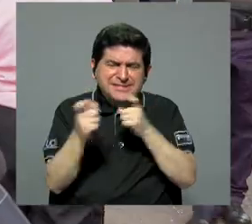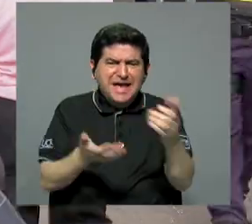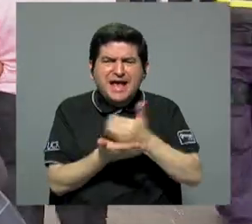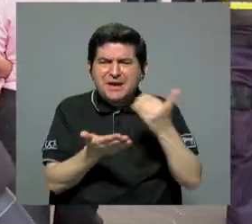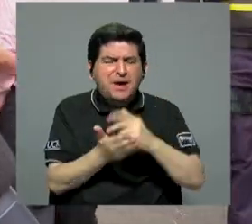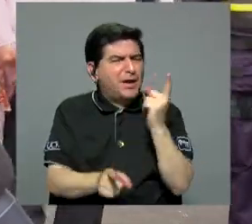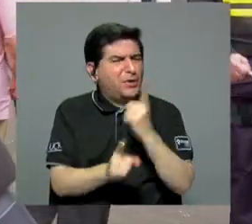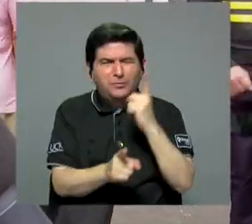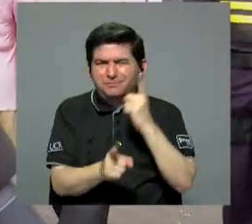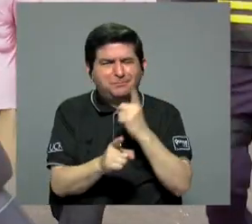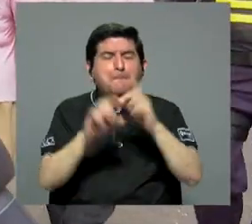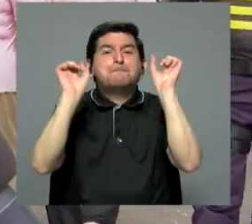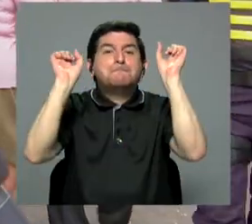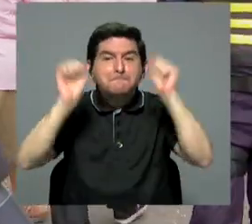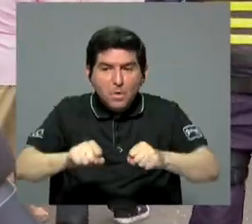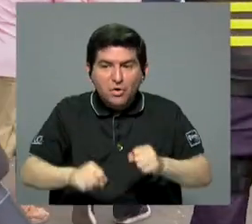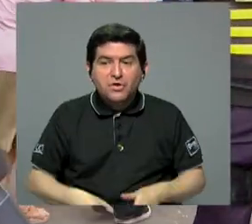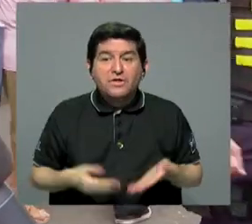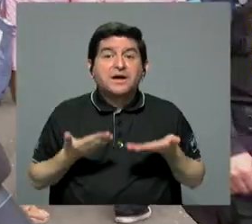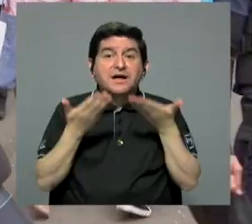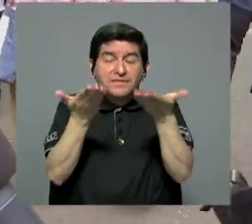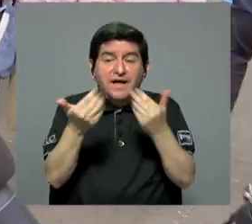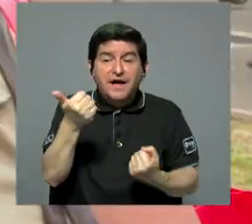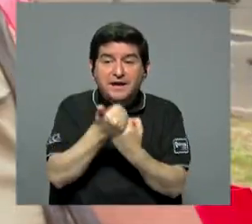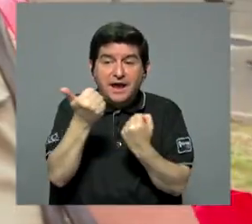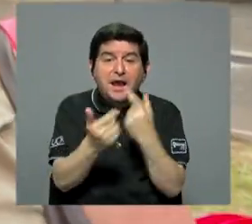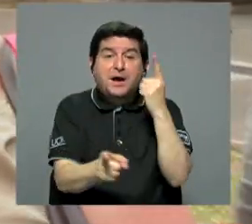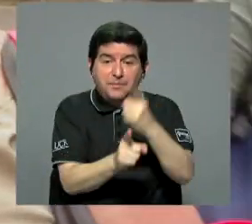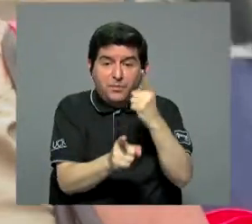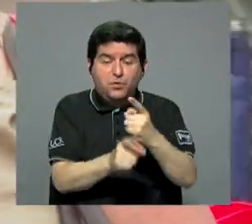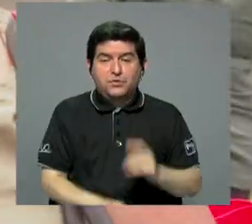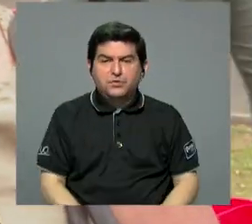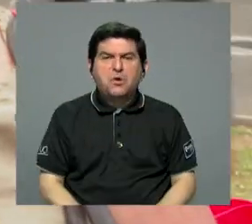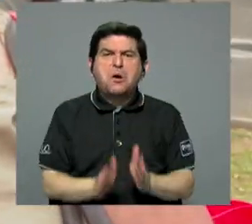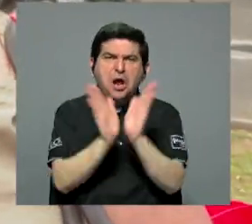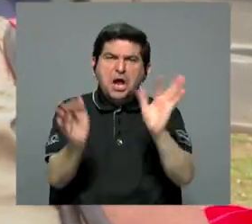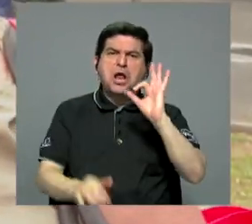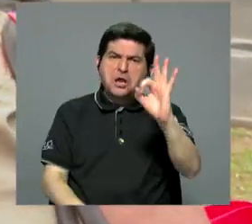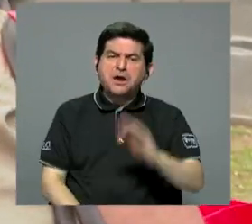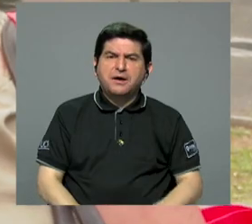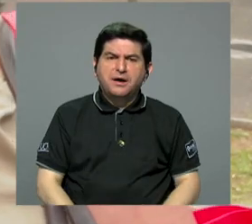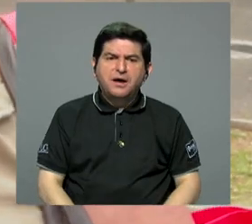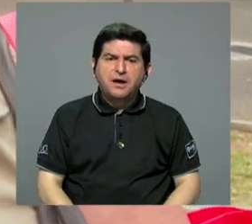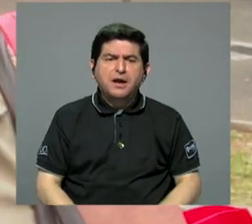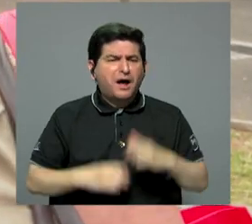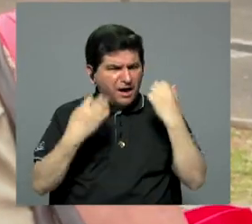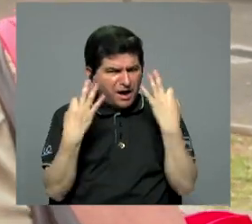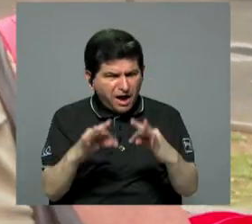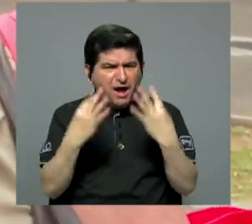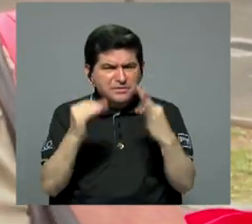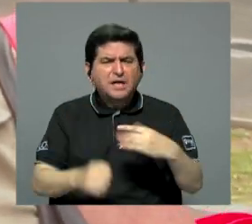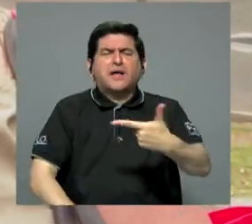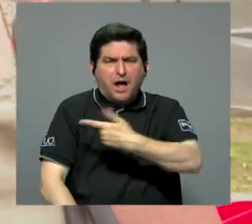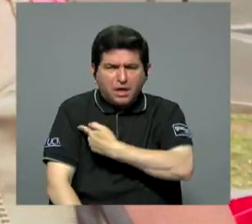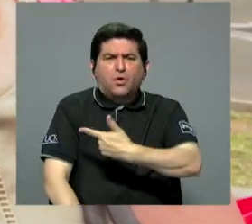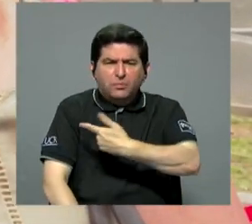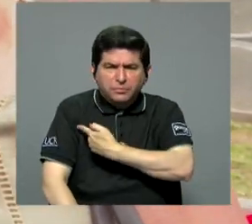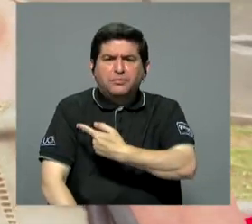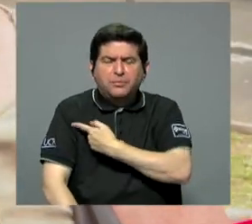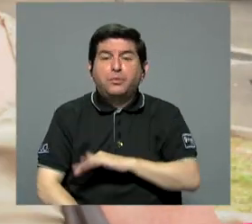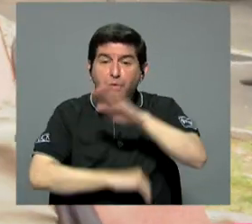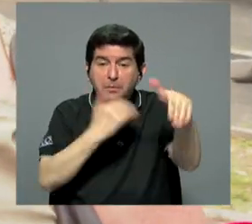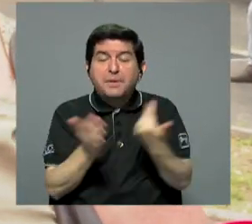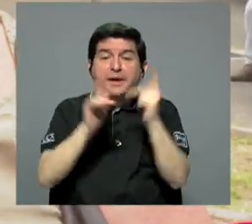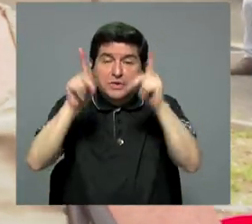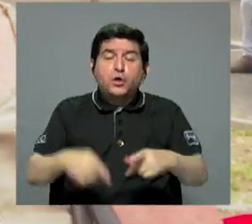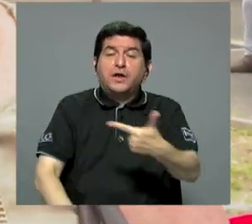los recursos no es el adecuado para poder brindar el apoyo adecuado. En general bien, porque han hecho todo el esfuerzo para la vacunación, para